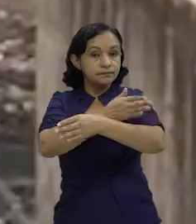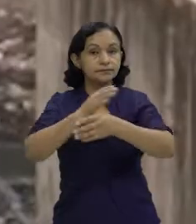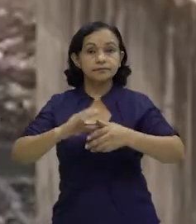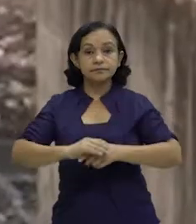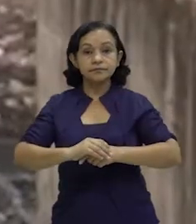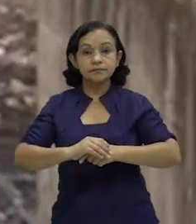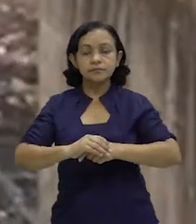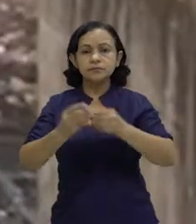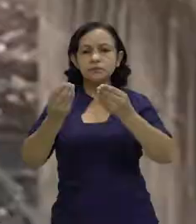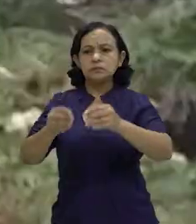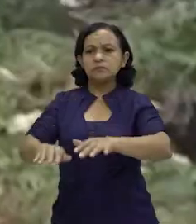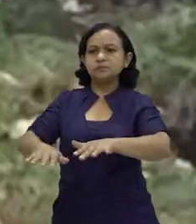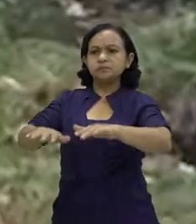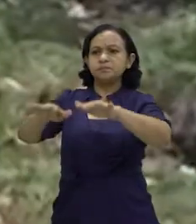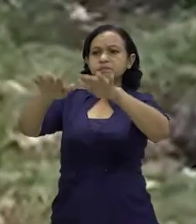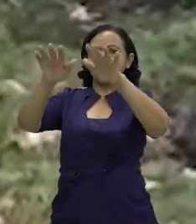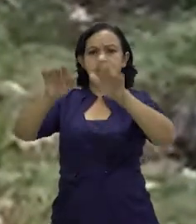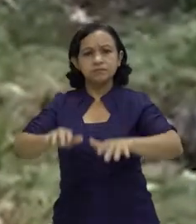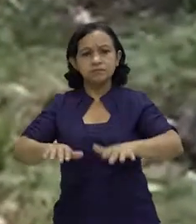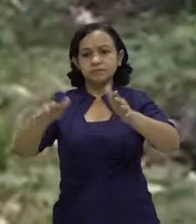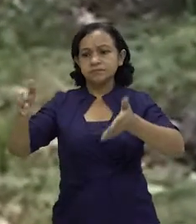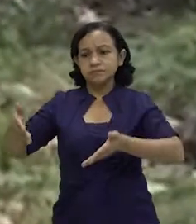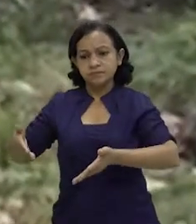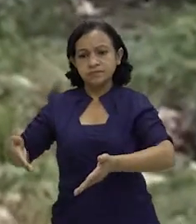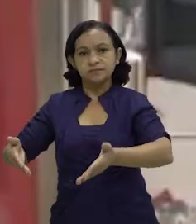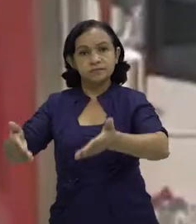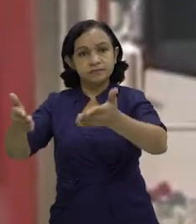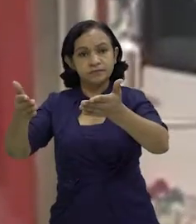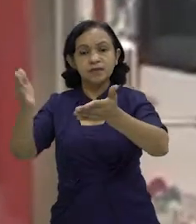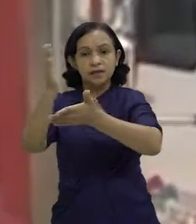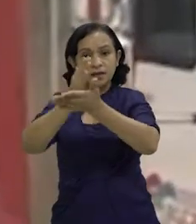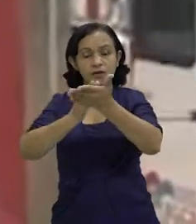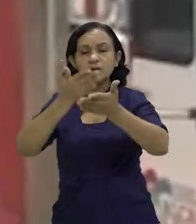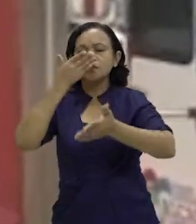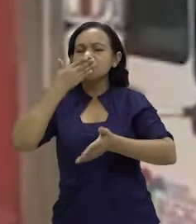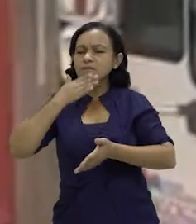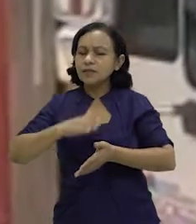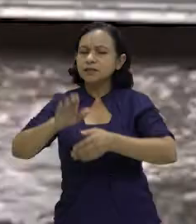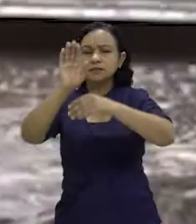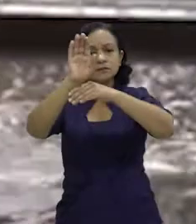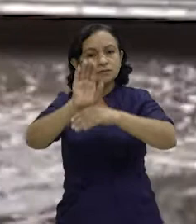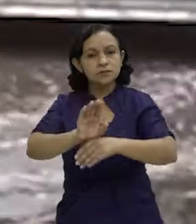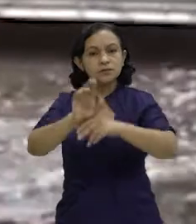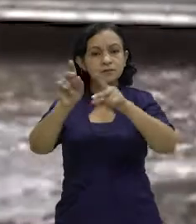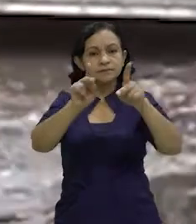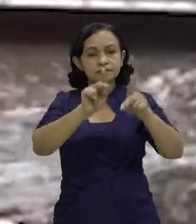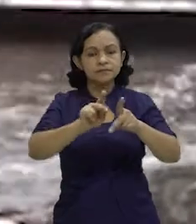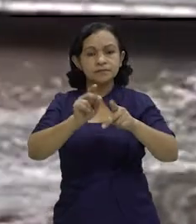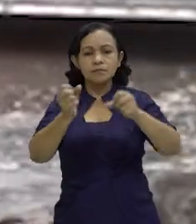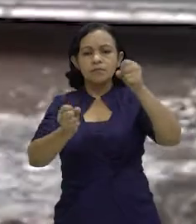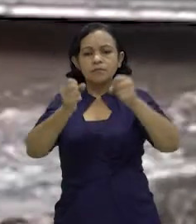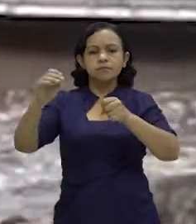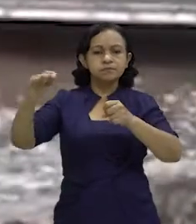eran toneladas de basura que se sacaban de los cauces, aunque todavía tenemos el mal hábito de que